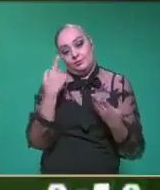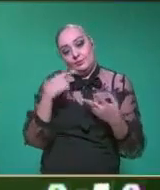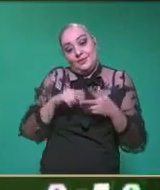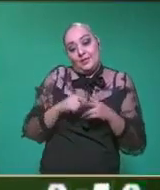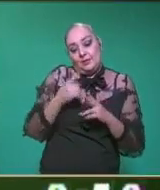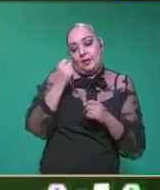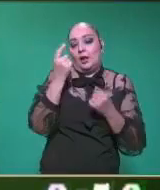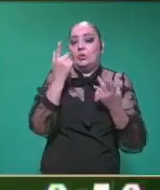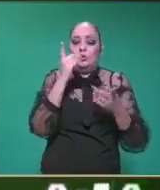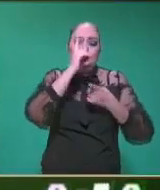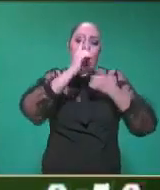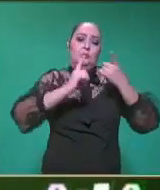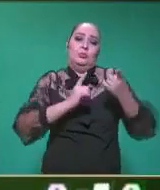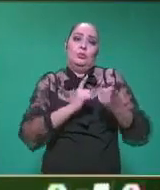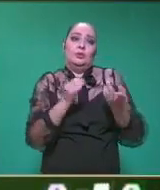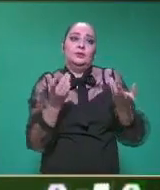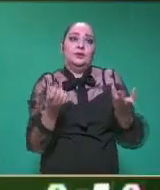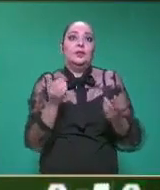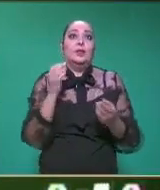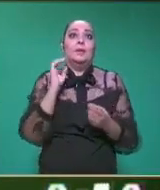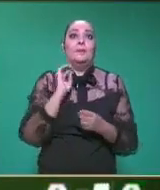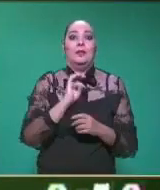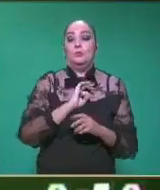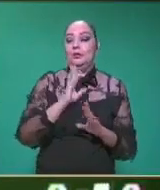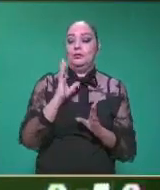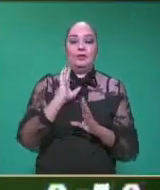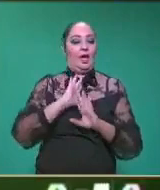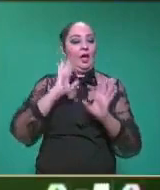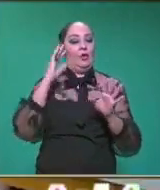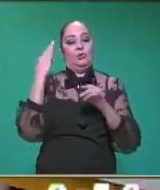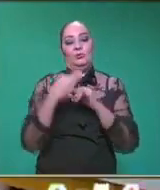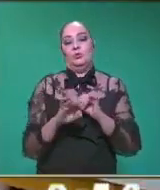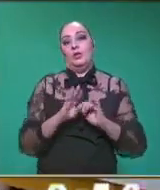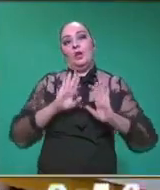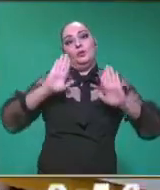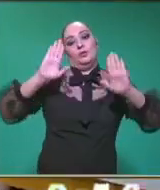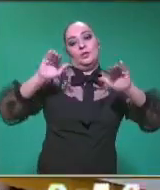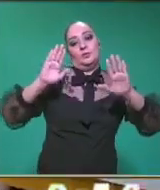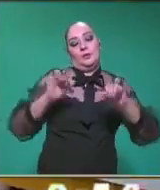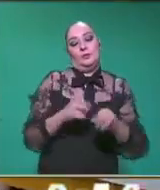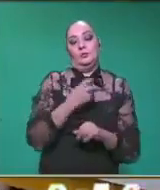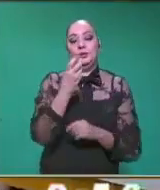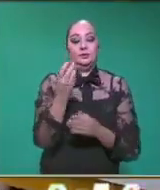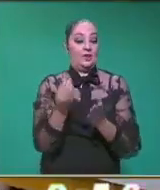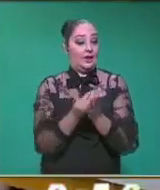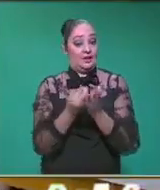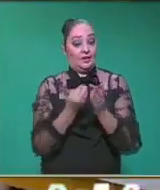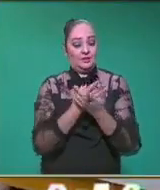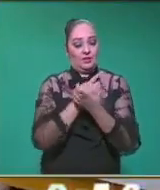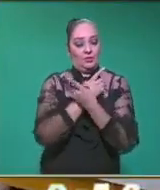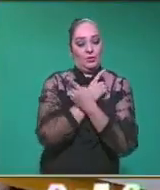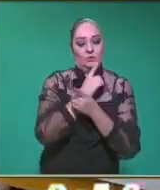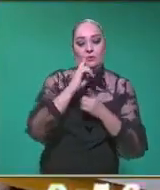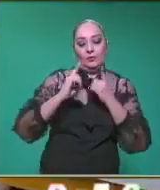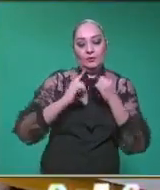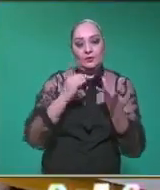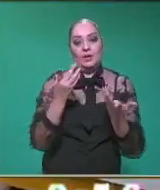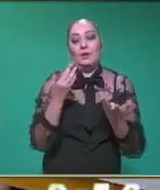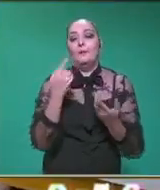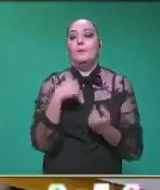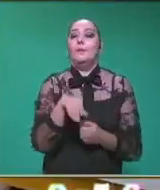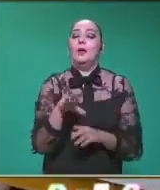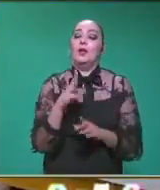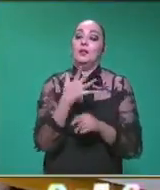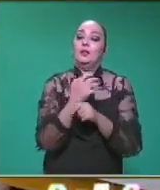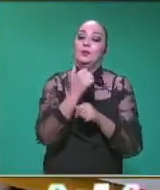ciertos fundamentos de algunos deportes. Y con este último lanzamiento nos despedimos. Esto fue educación física para quinto y sexto grado.